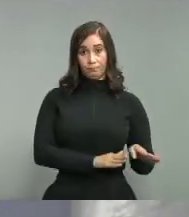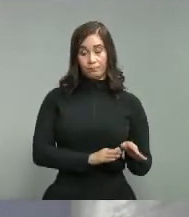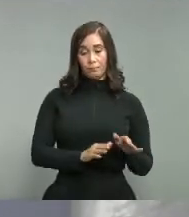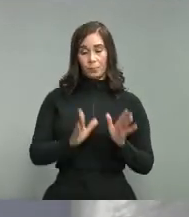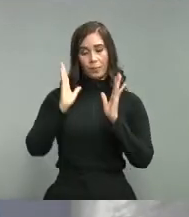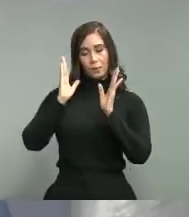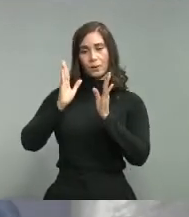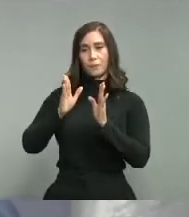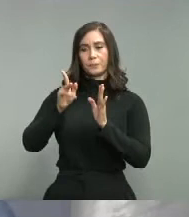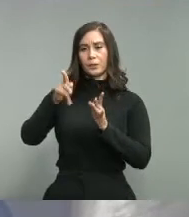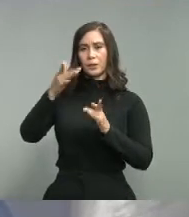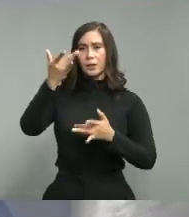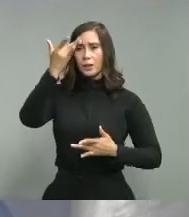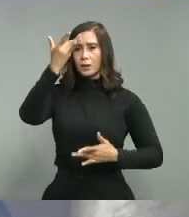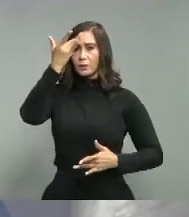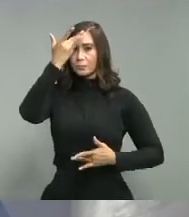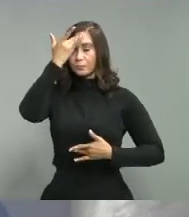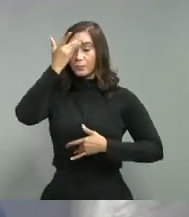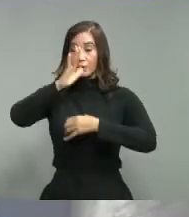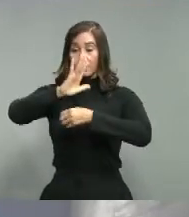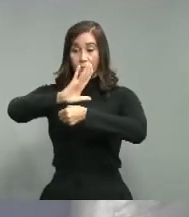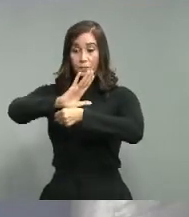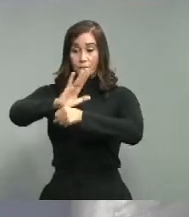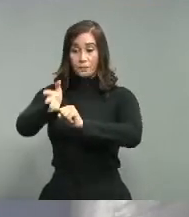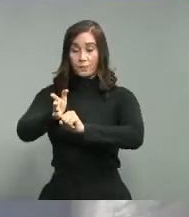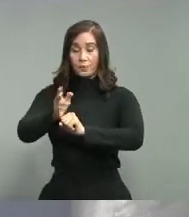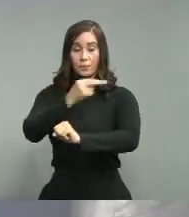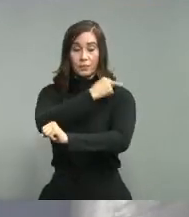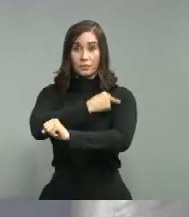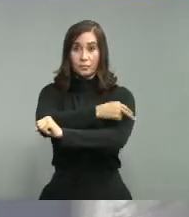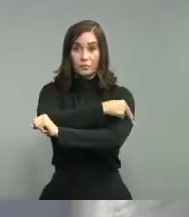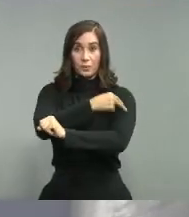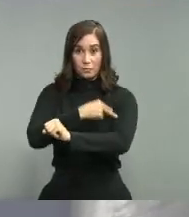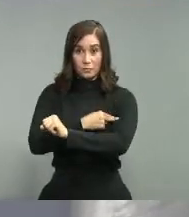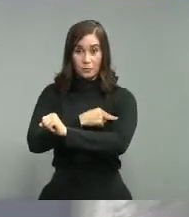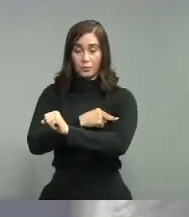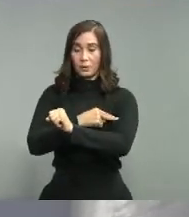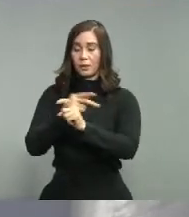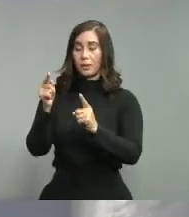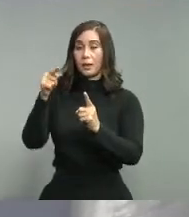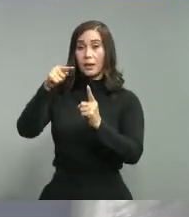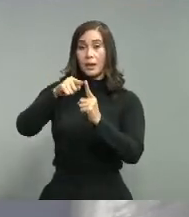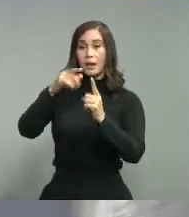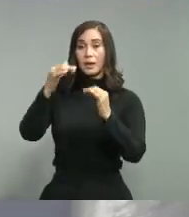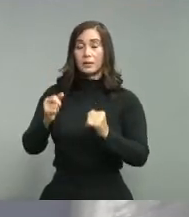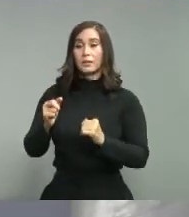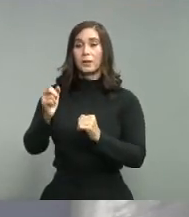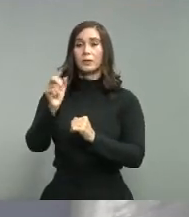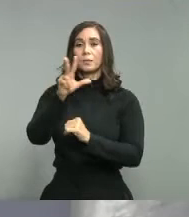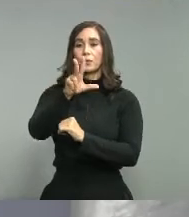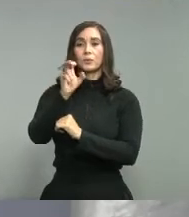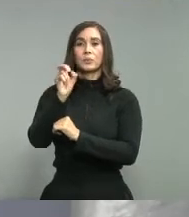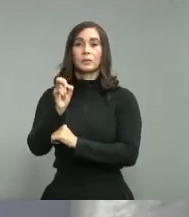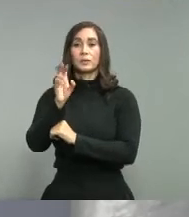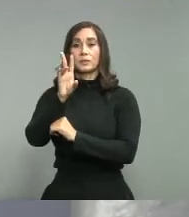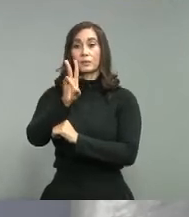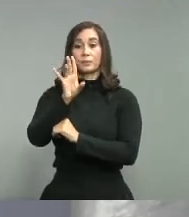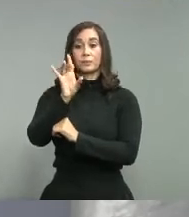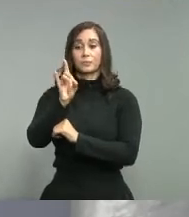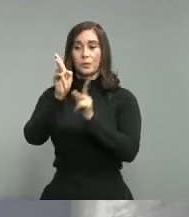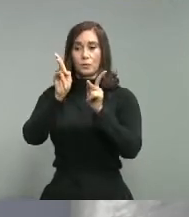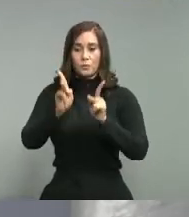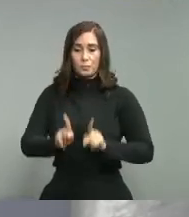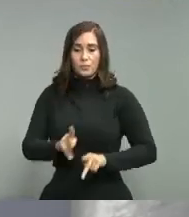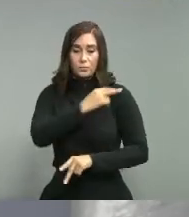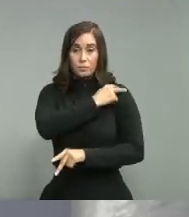hospitalizados debemos decir que en el día de hoy tenemos 638 pacientes hospitalizados